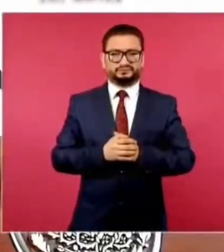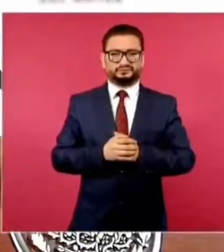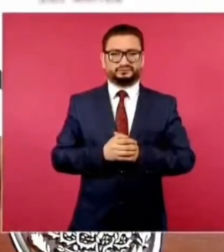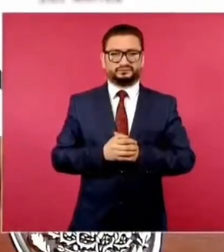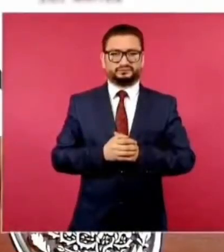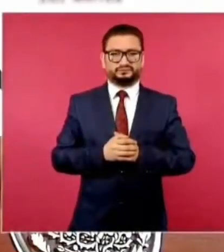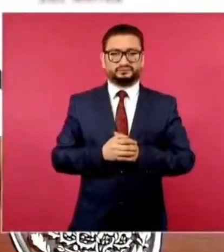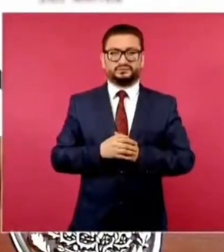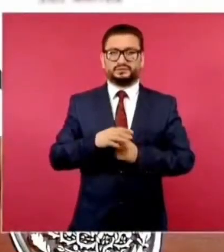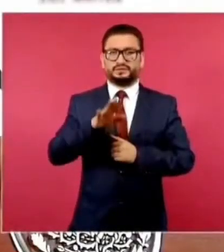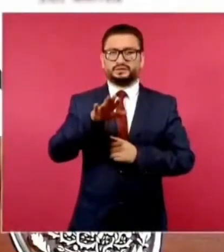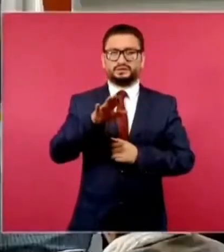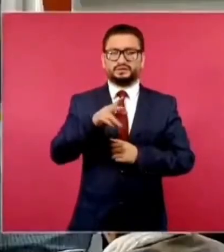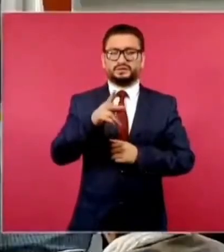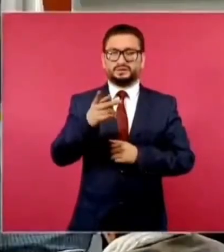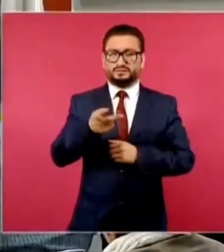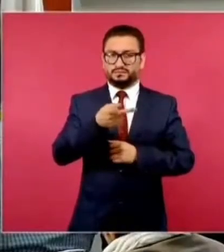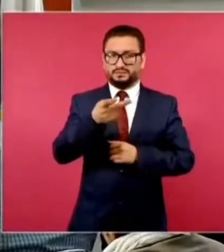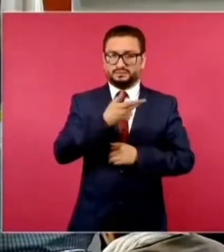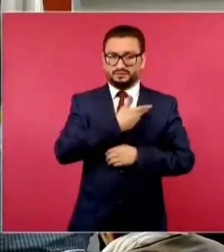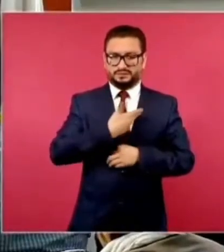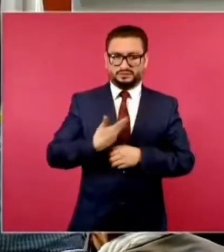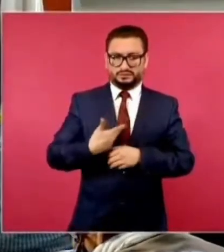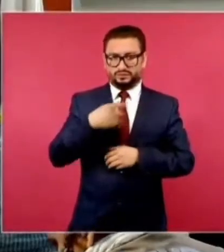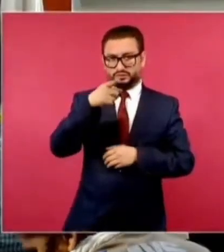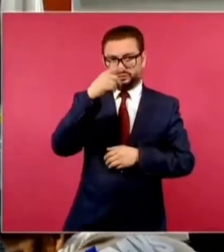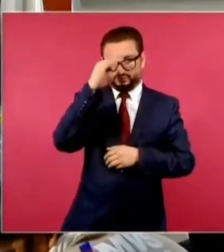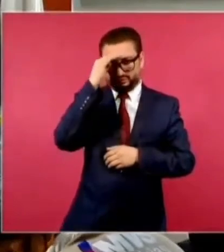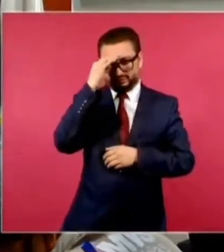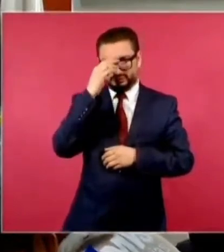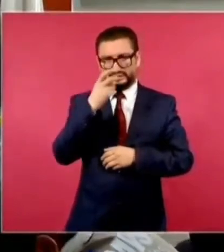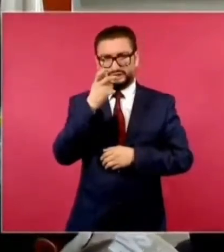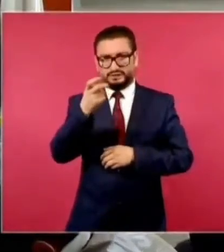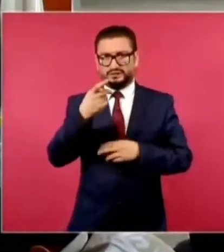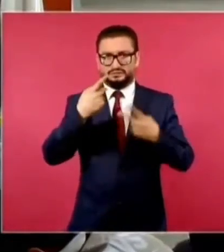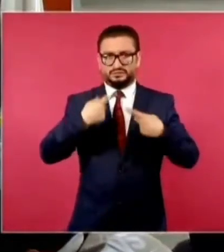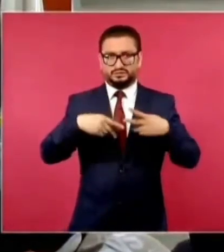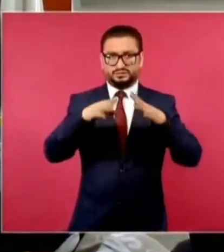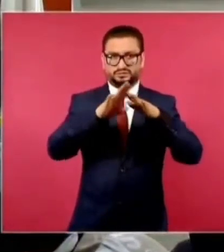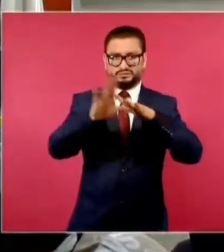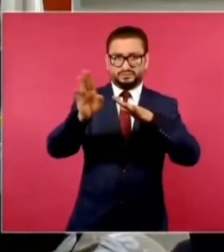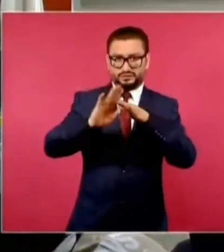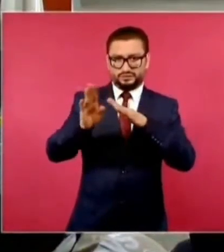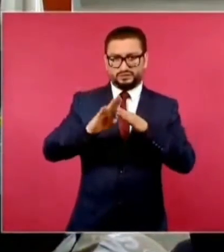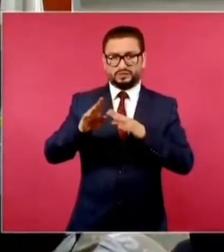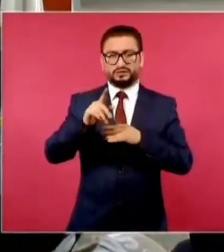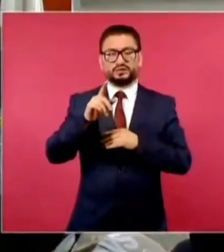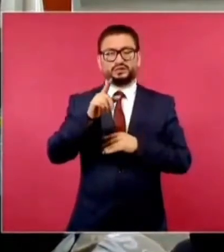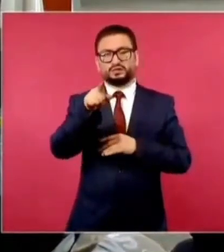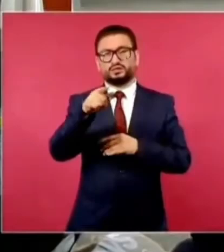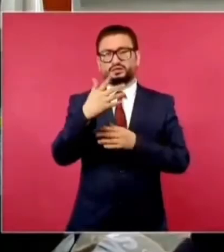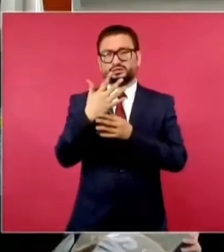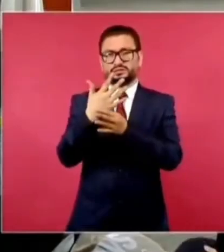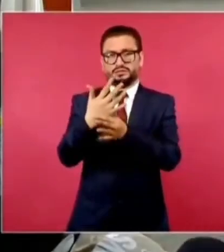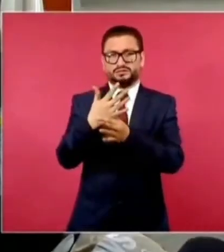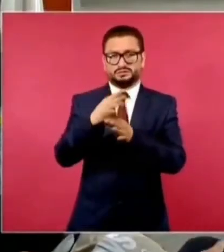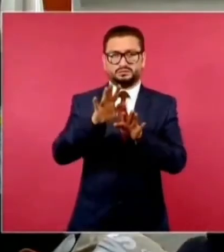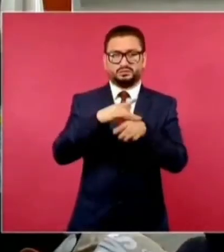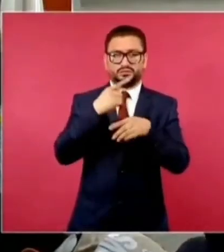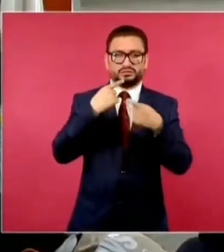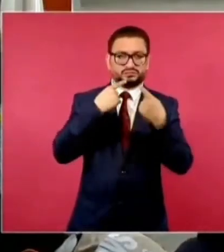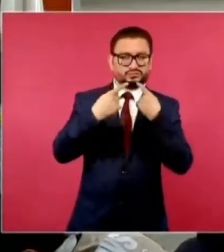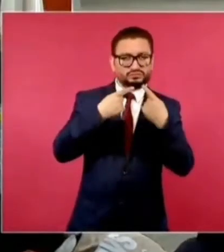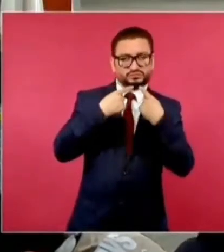Presidente, pero usted considera que es mover esos migrantes al margen de que usted ha dicho que está en negociaciones